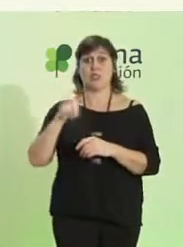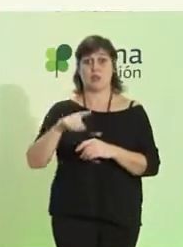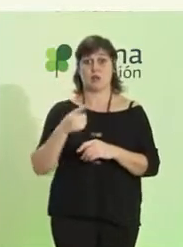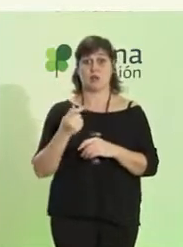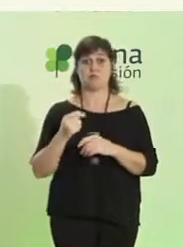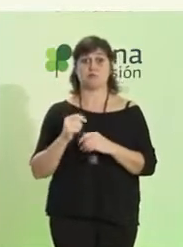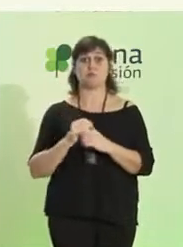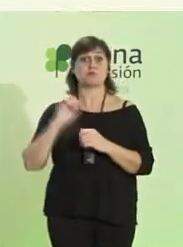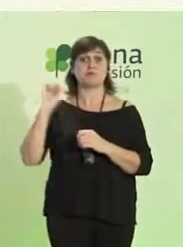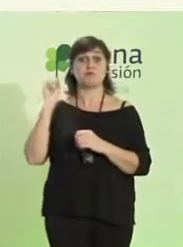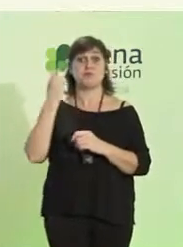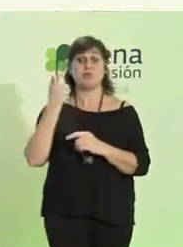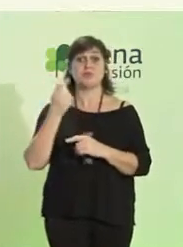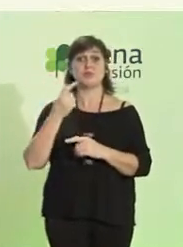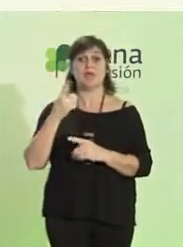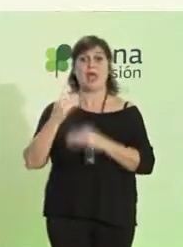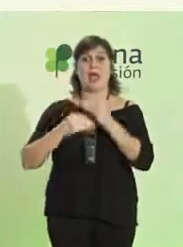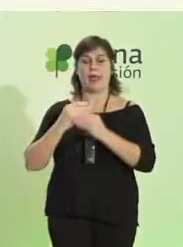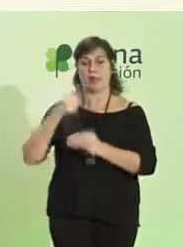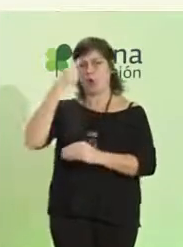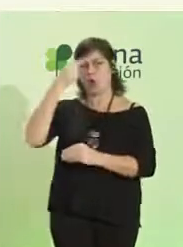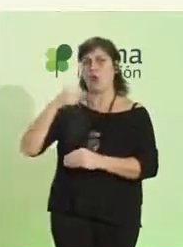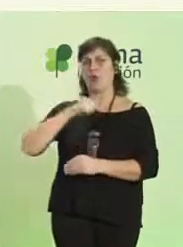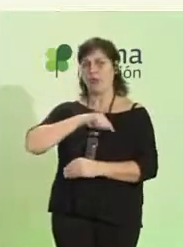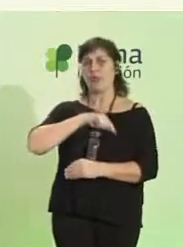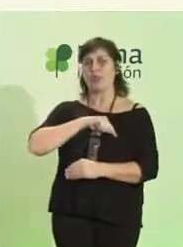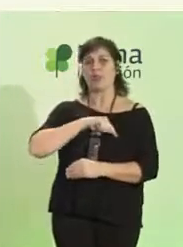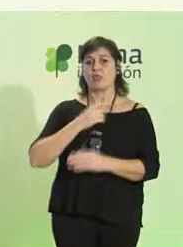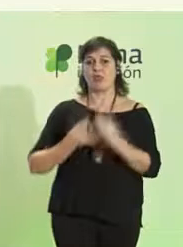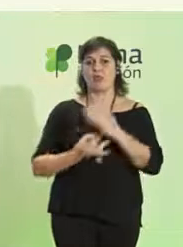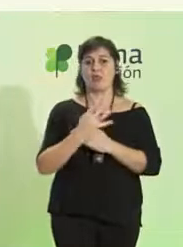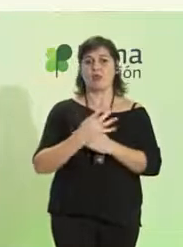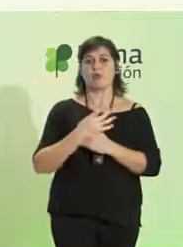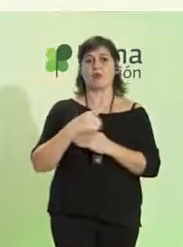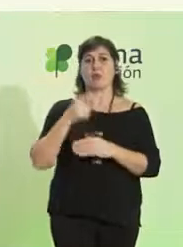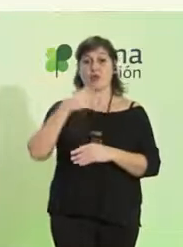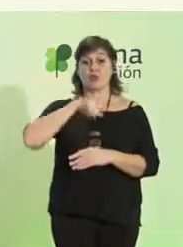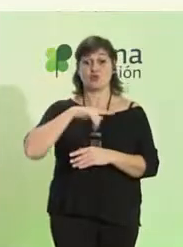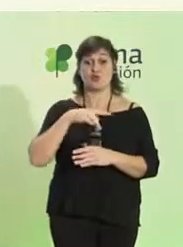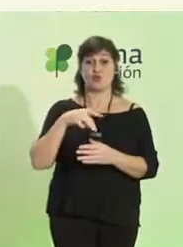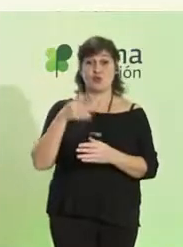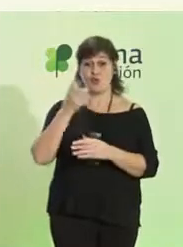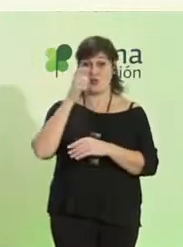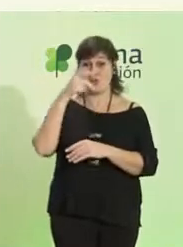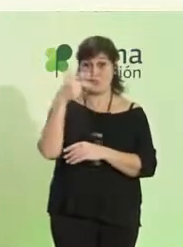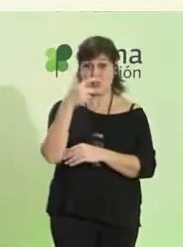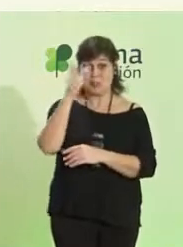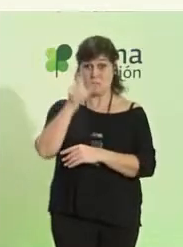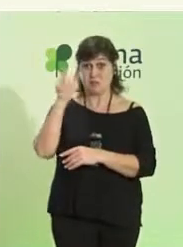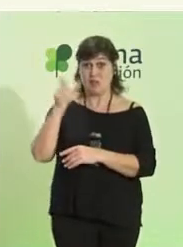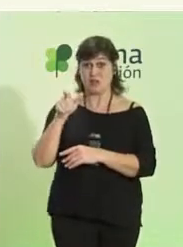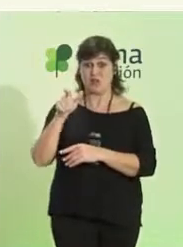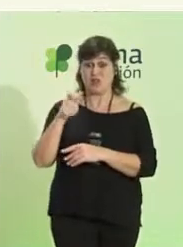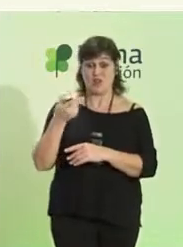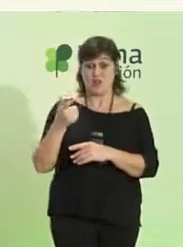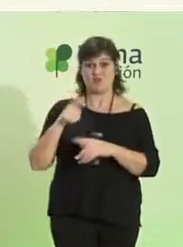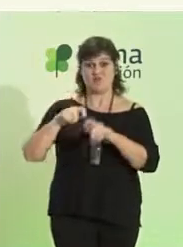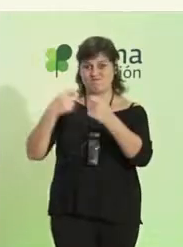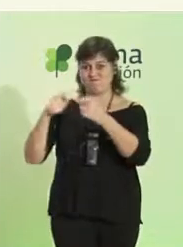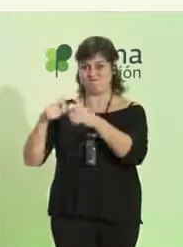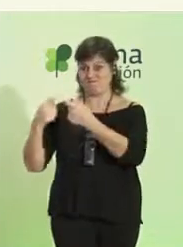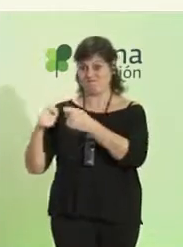todo, hacernos conscientes de que seguimos vulnerando los derechos de las personas desde nuestro